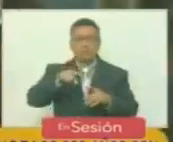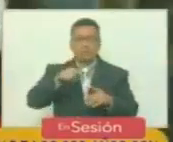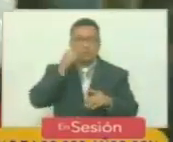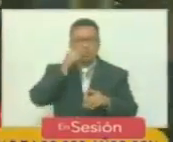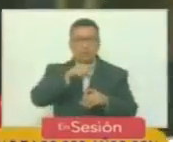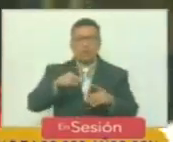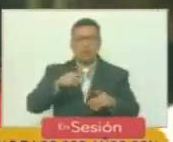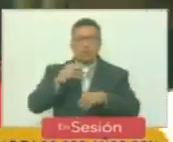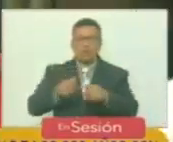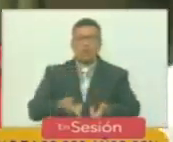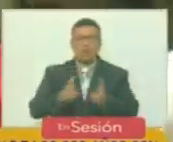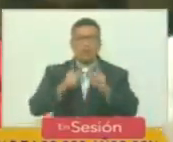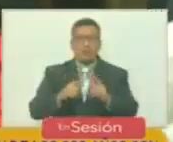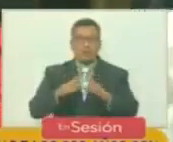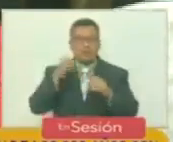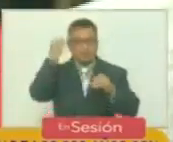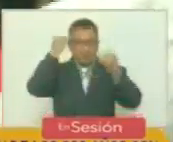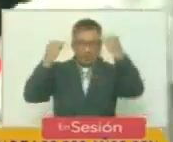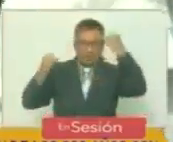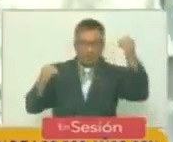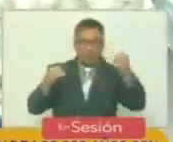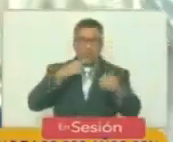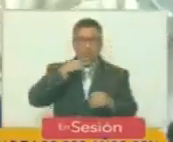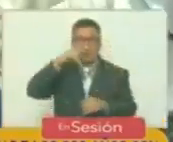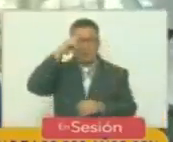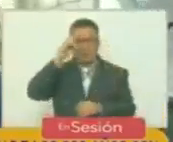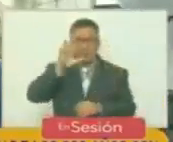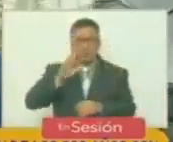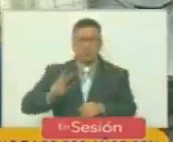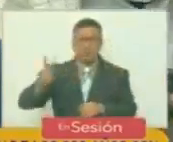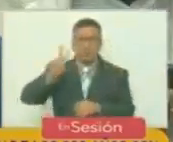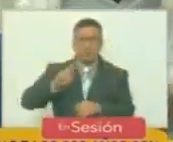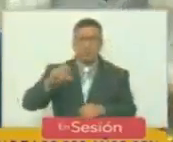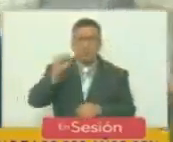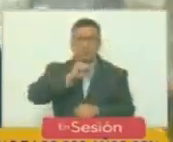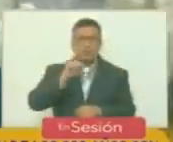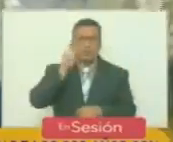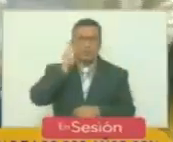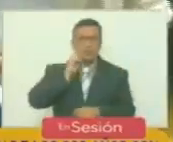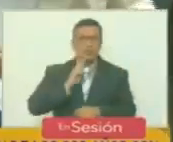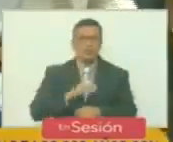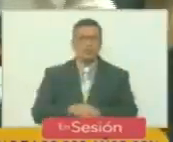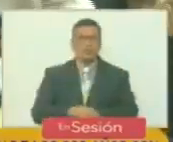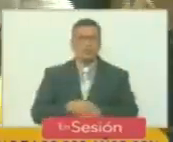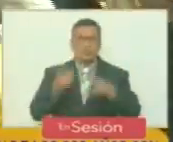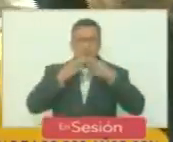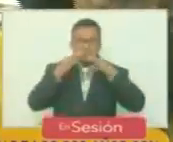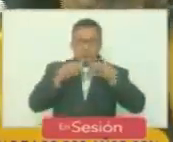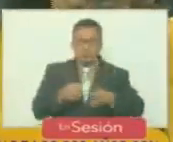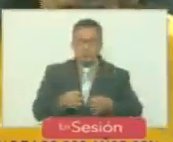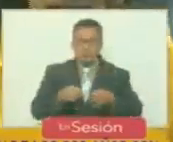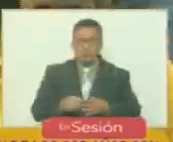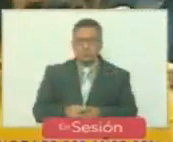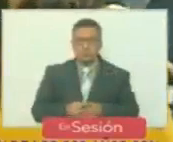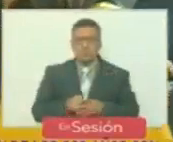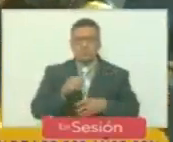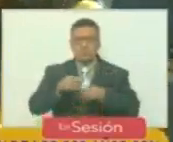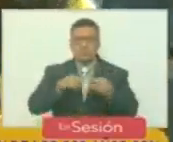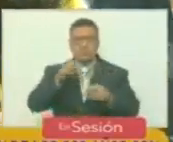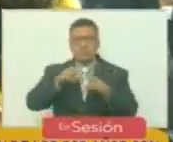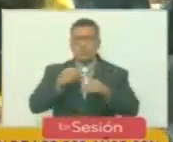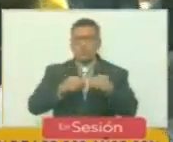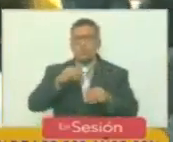el genio de América, como lo es el padre de la patria, garantizar fenómenos